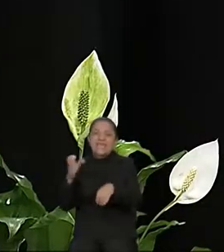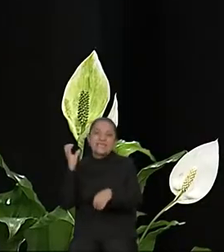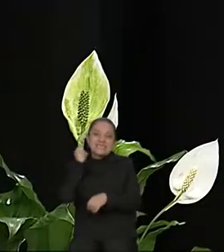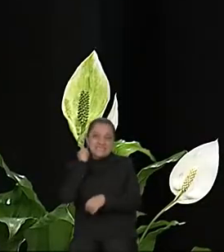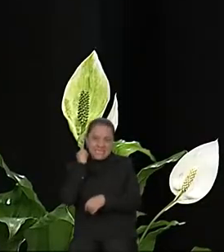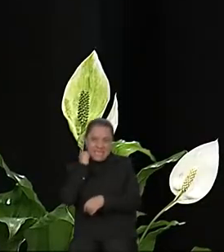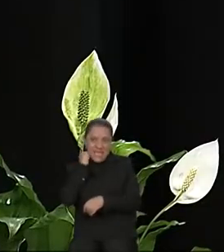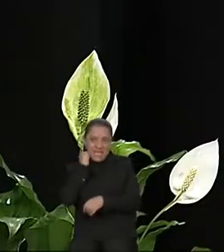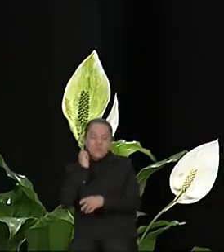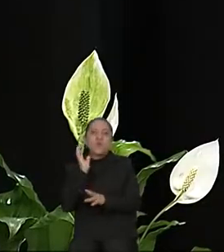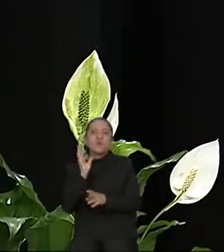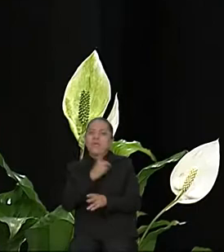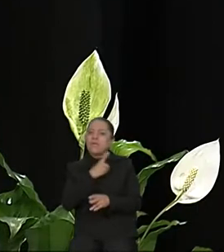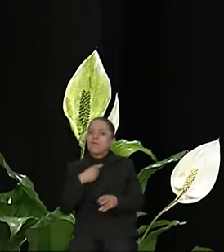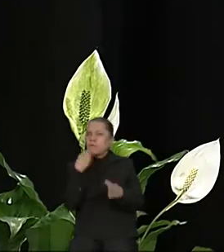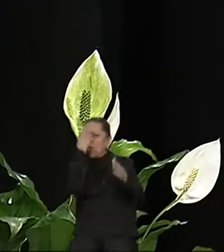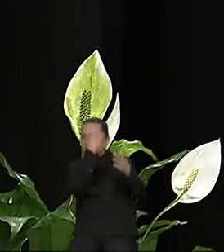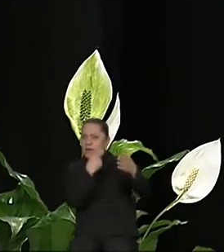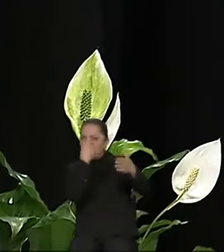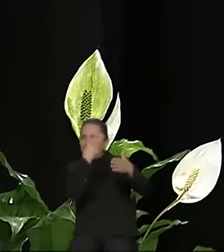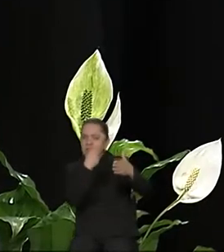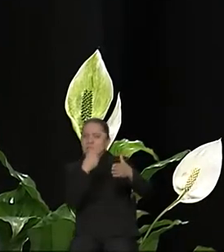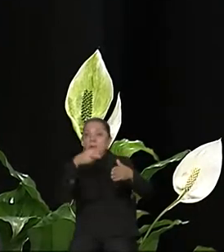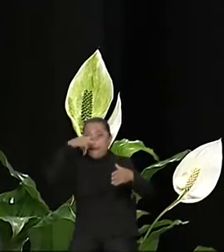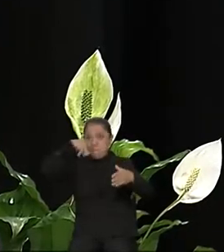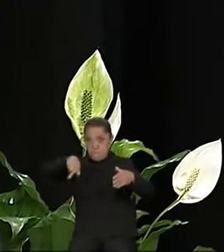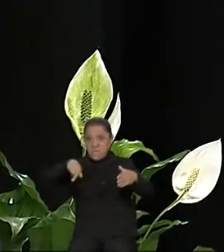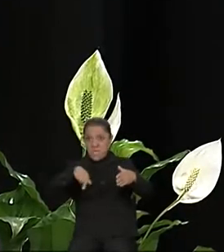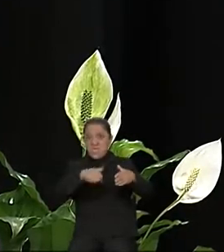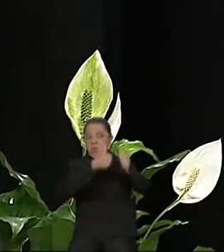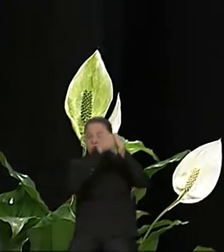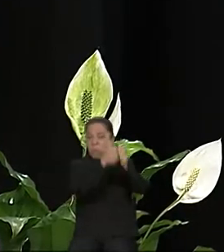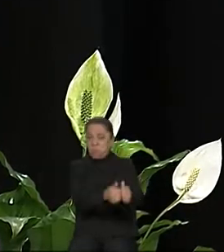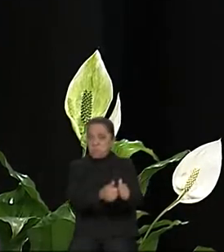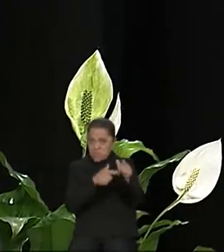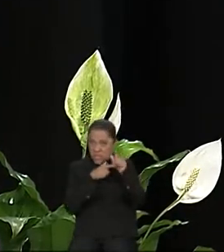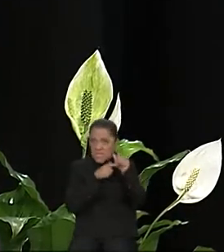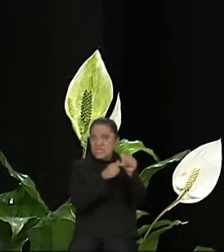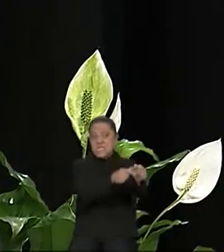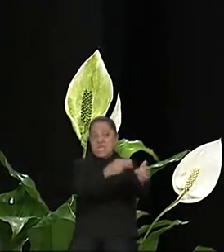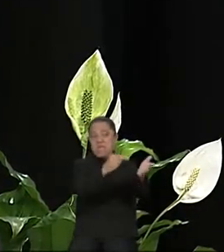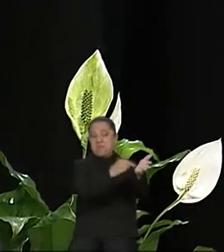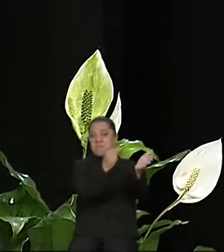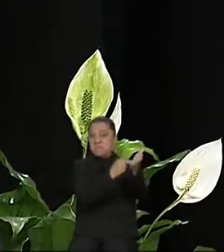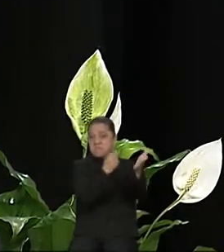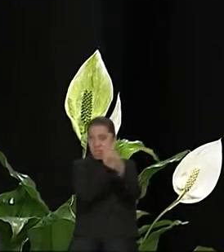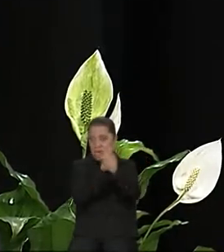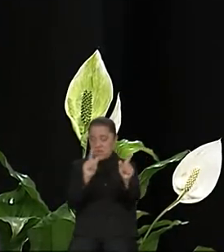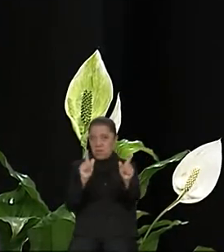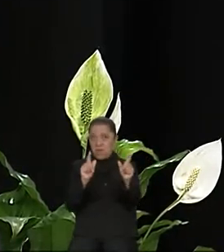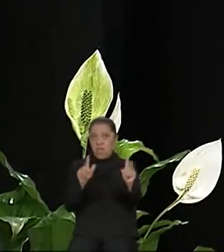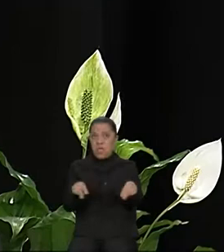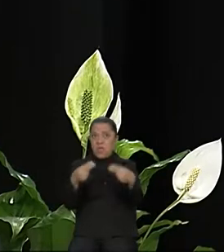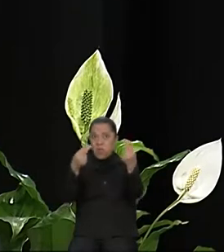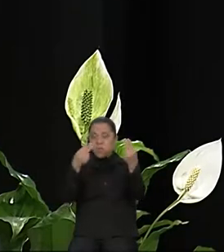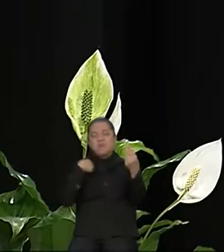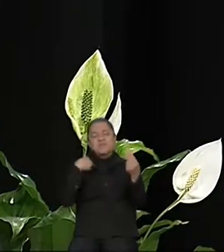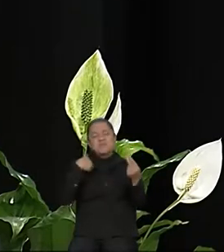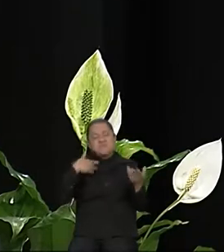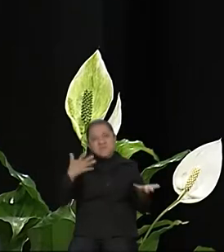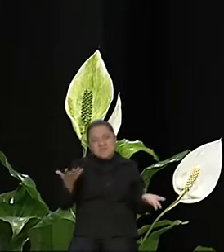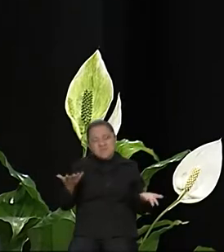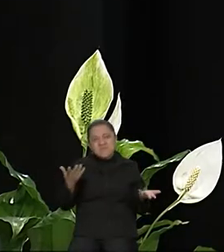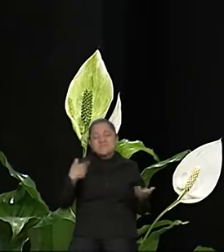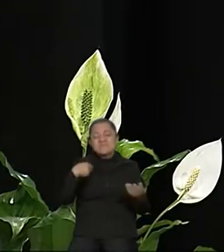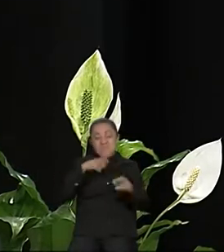la permanencia de México con el Tratado de Libre Comercio. A mí me parece que es muy importante, primero, dignificar a México